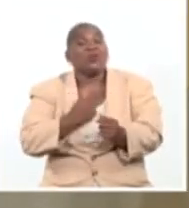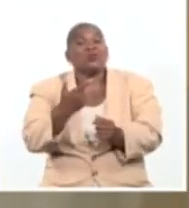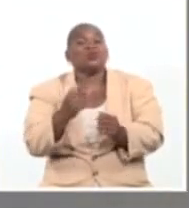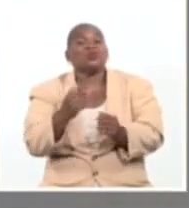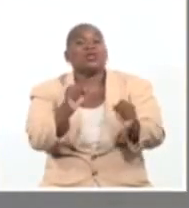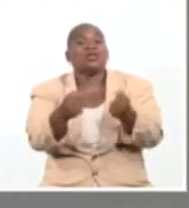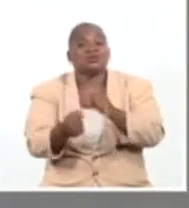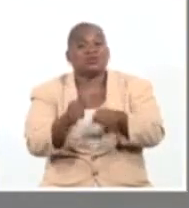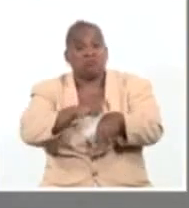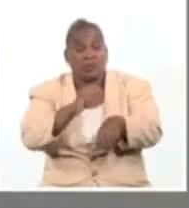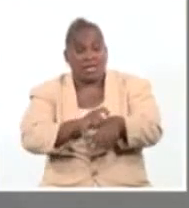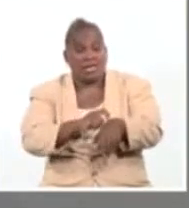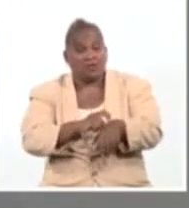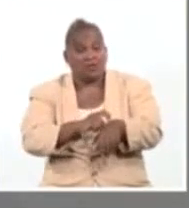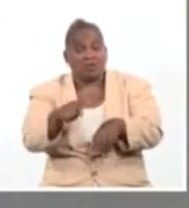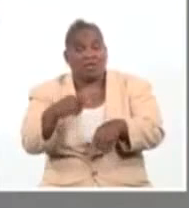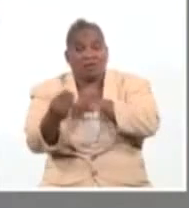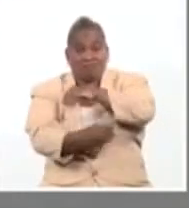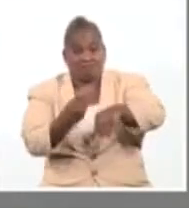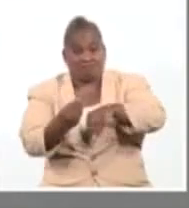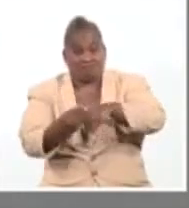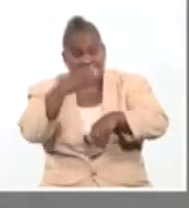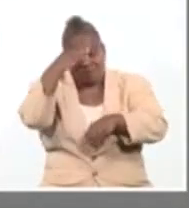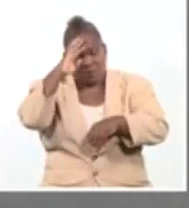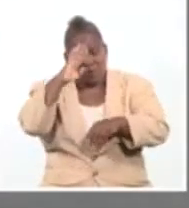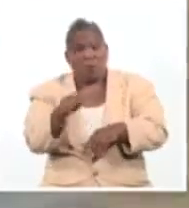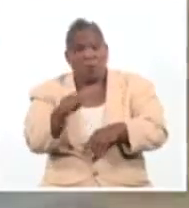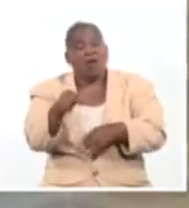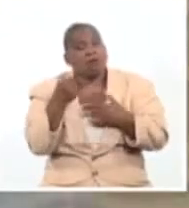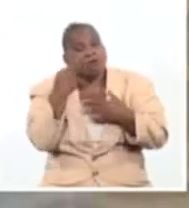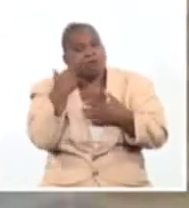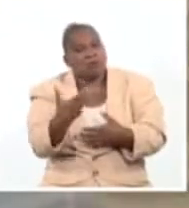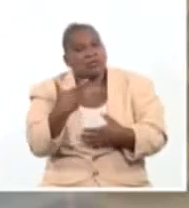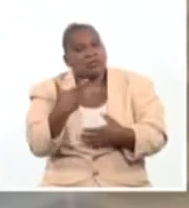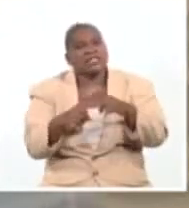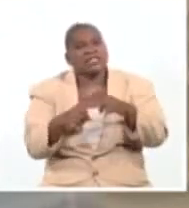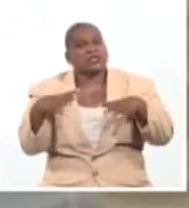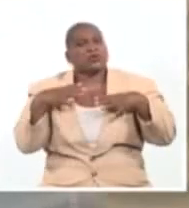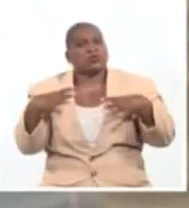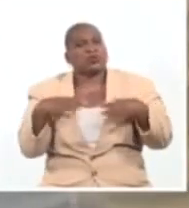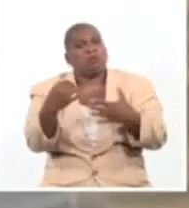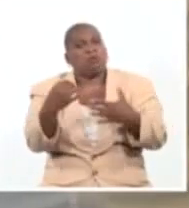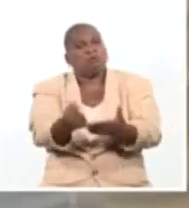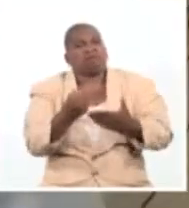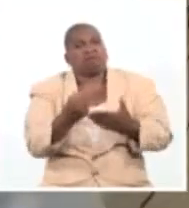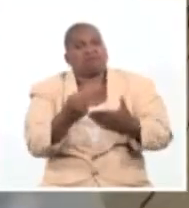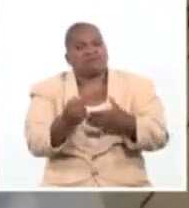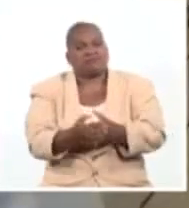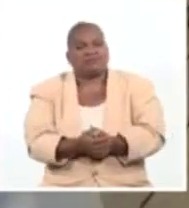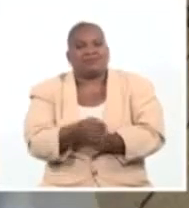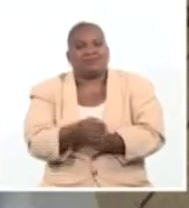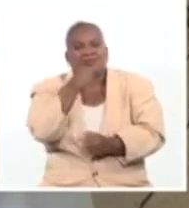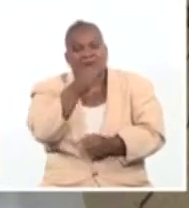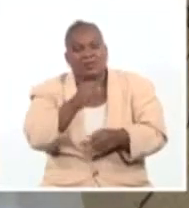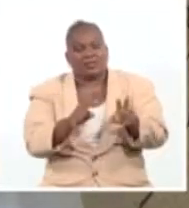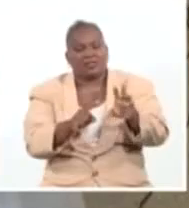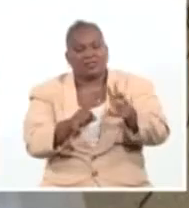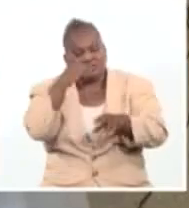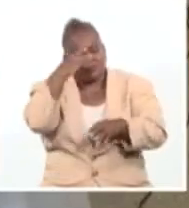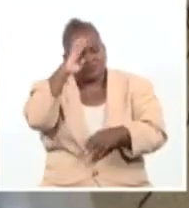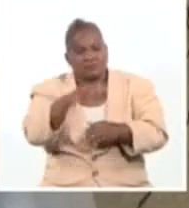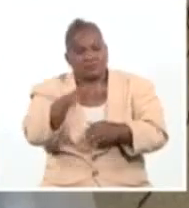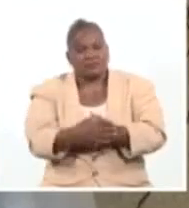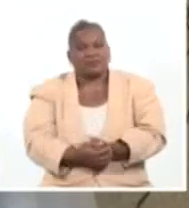transformación económica, en los que resulta esencial la contribución del turismo. Melvin Yuel, Sistema Informativo de la Televisión